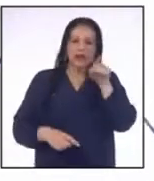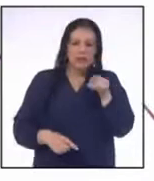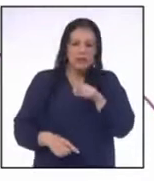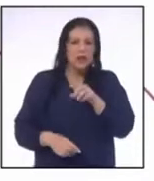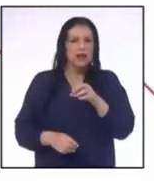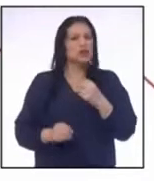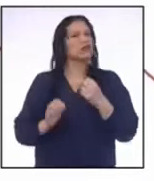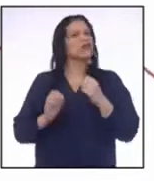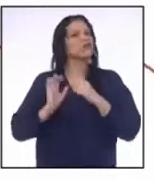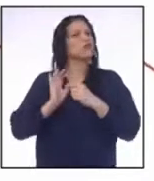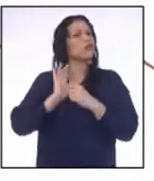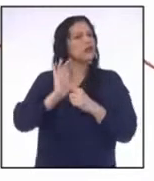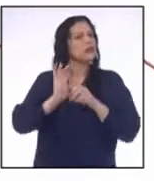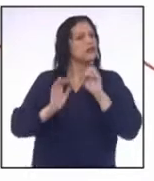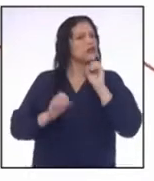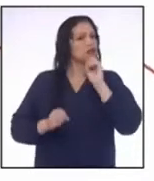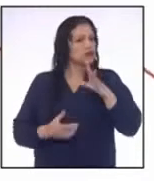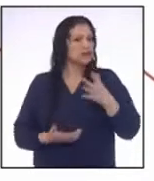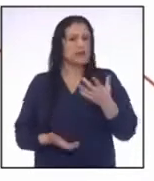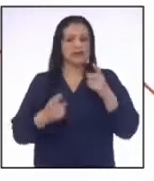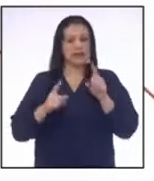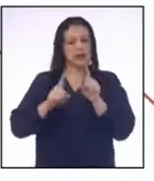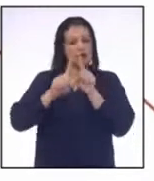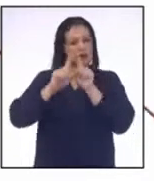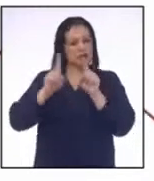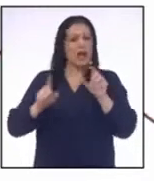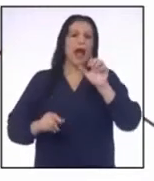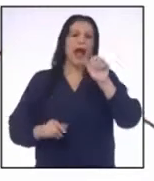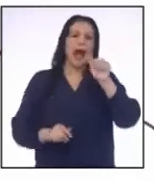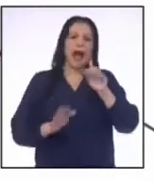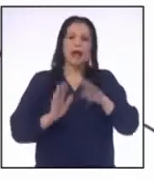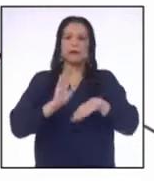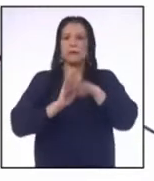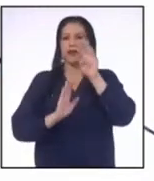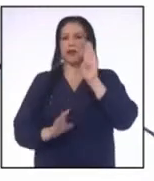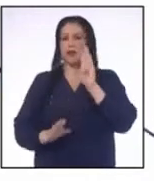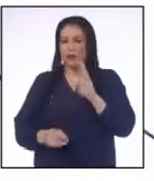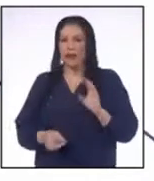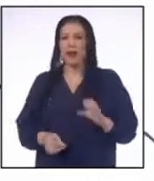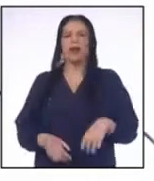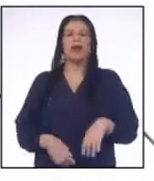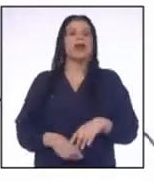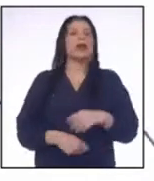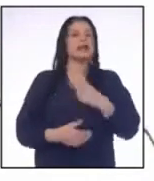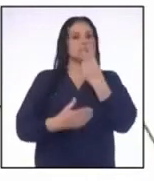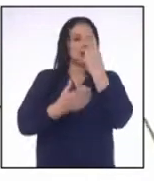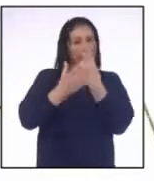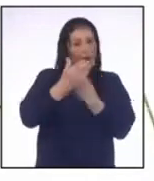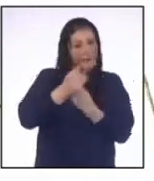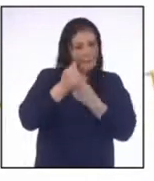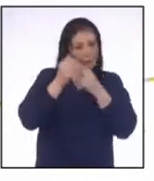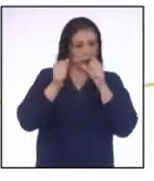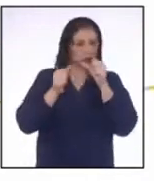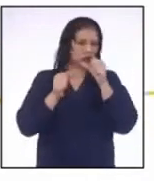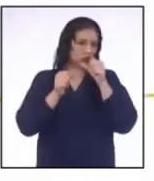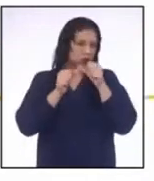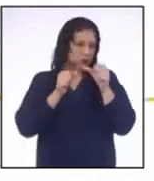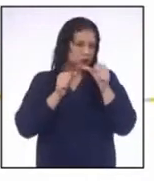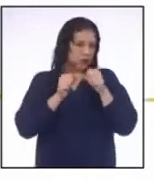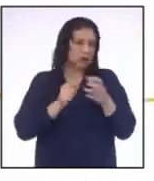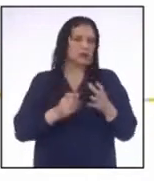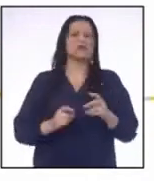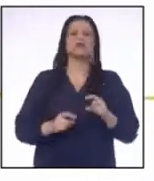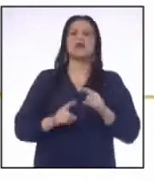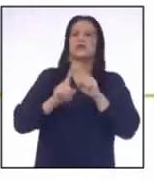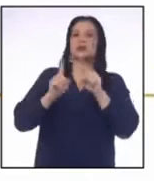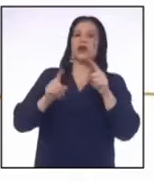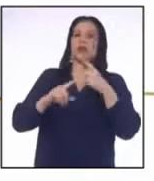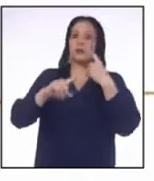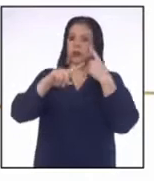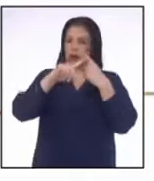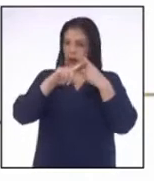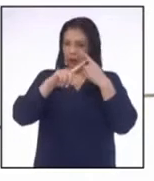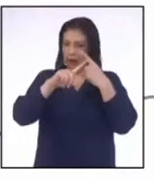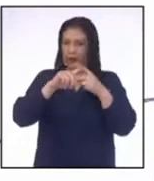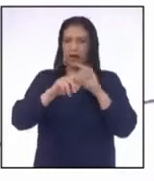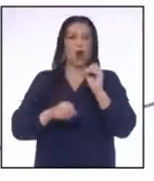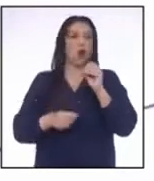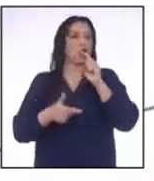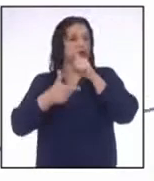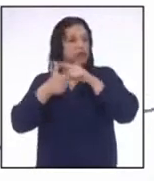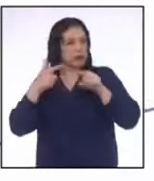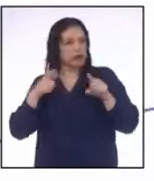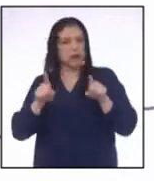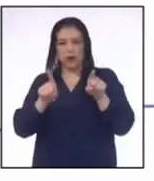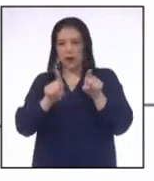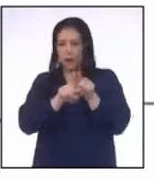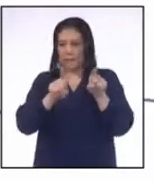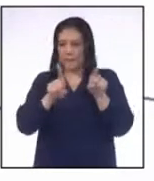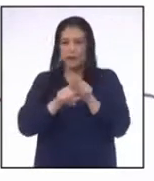indica Que si tienes la desigualdad A es mayor que B Y si a ambos miembros de la desigualdad Lo multiplicas o divides